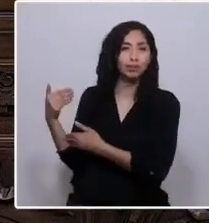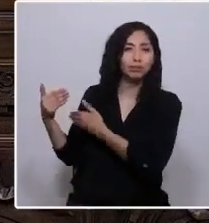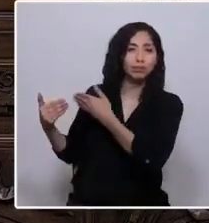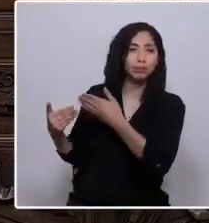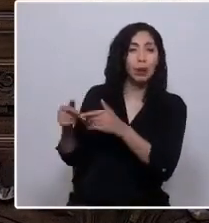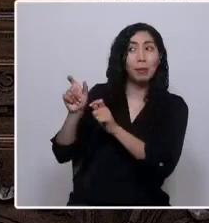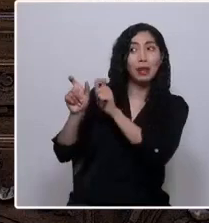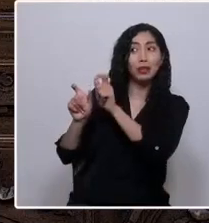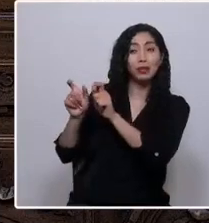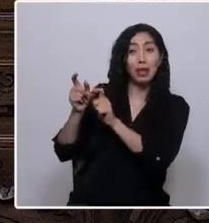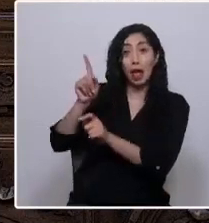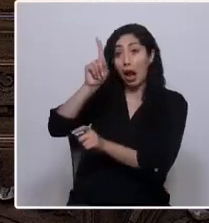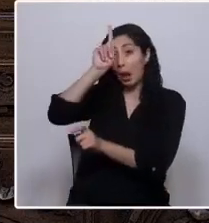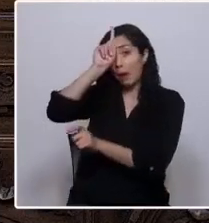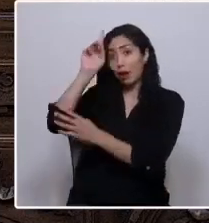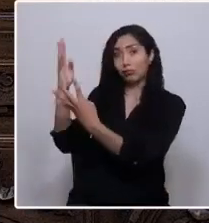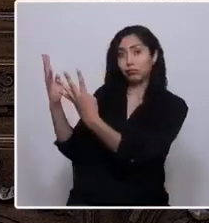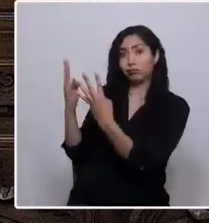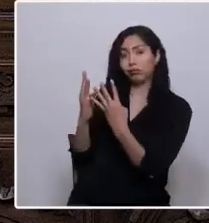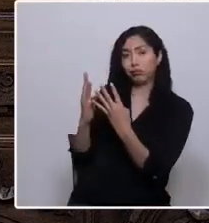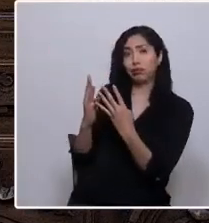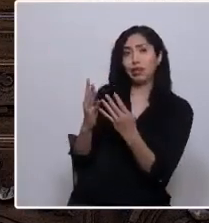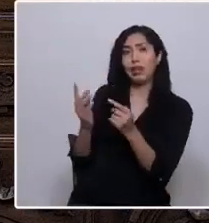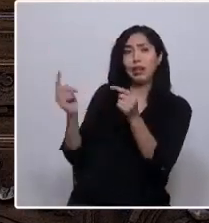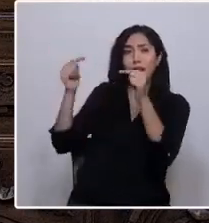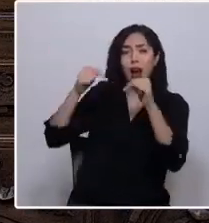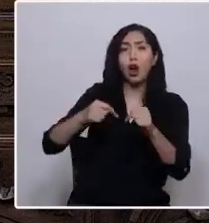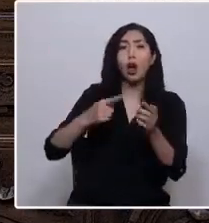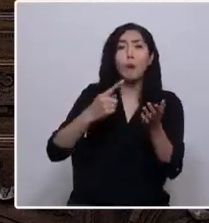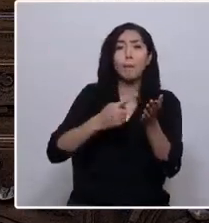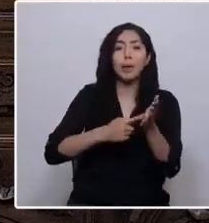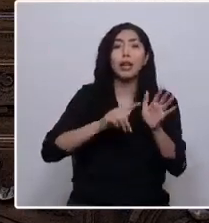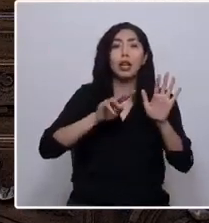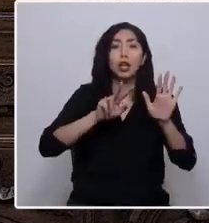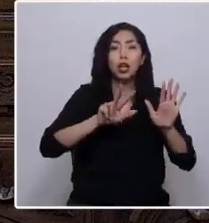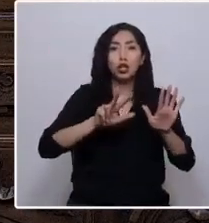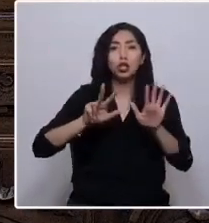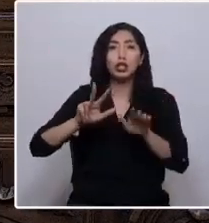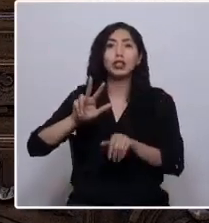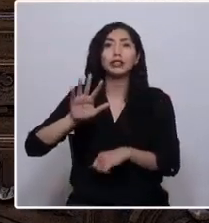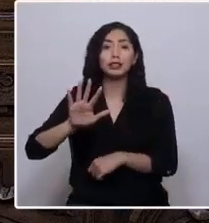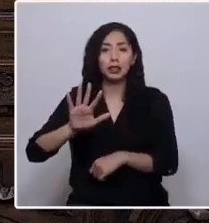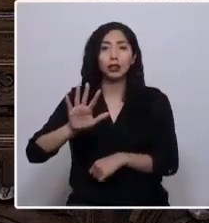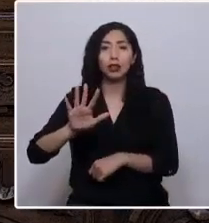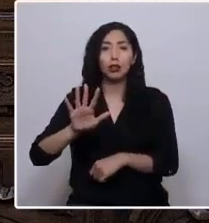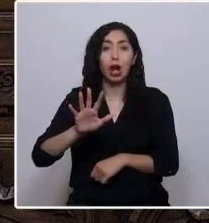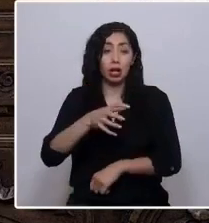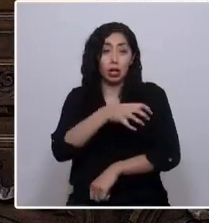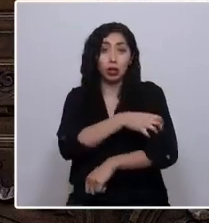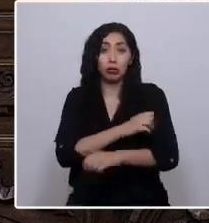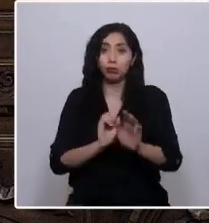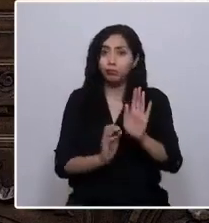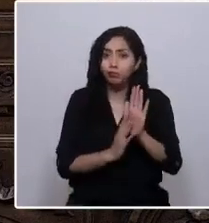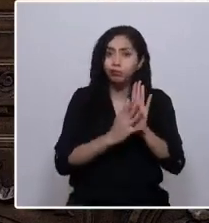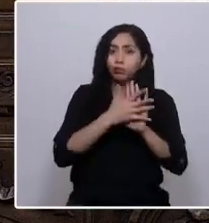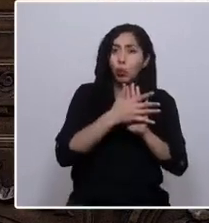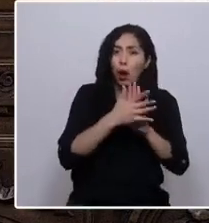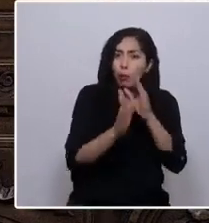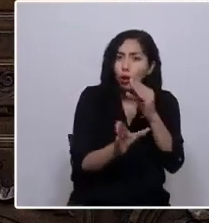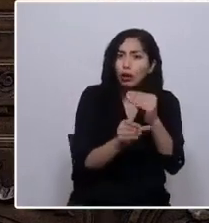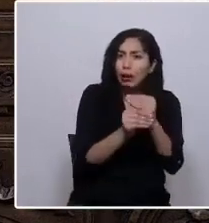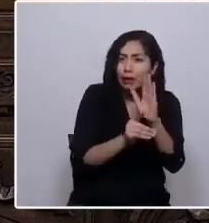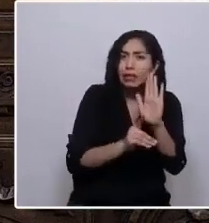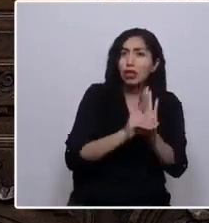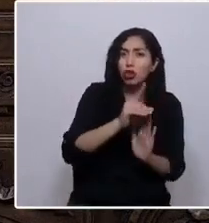alemanes que llegaron en el año 1885 a la Araucanía para aportar al desarrollo de Temuco y a la